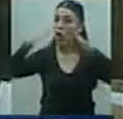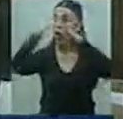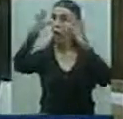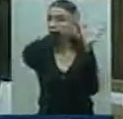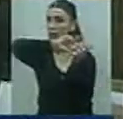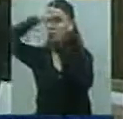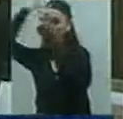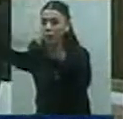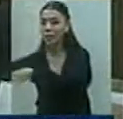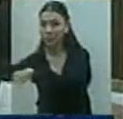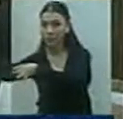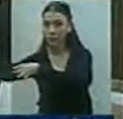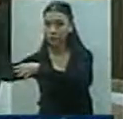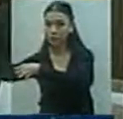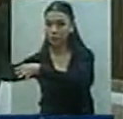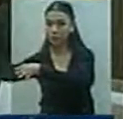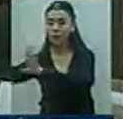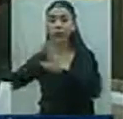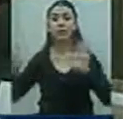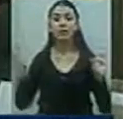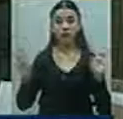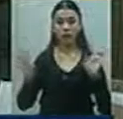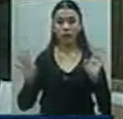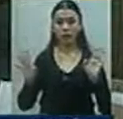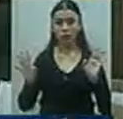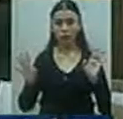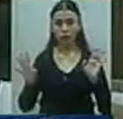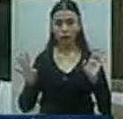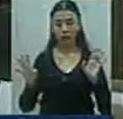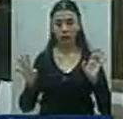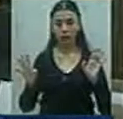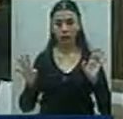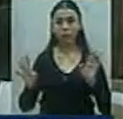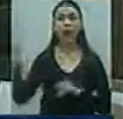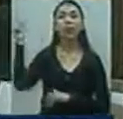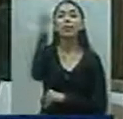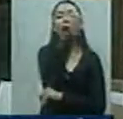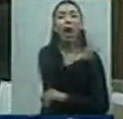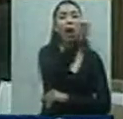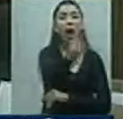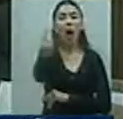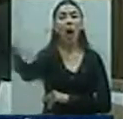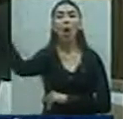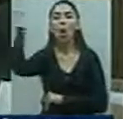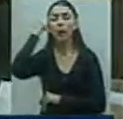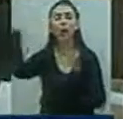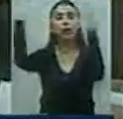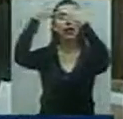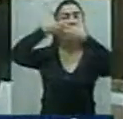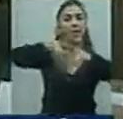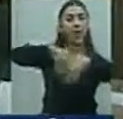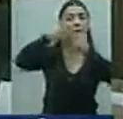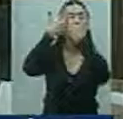políticas públicas a través de cooperativa para que realmente no exista más ese mensaje